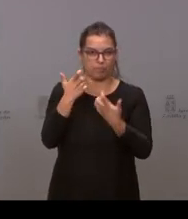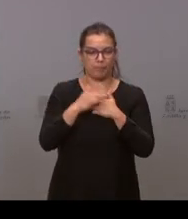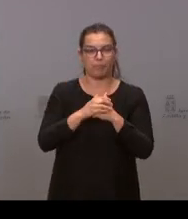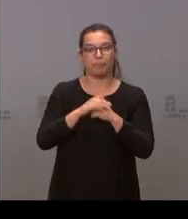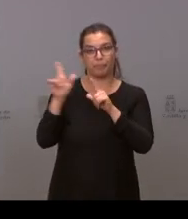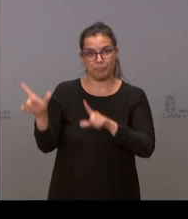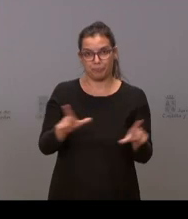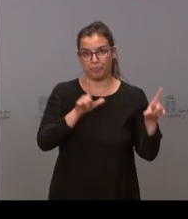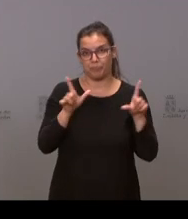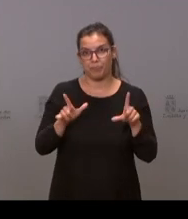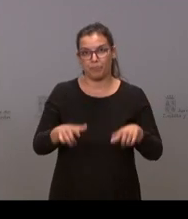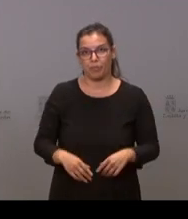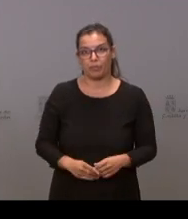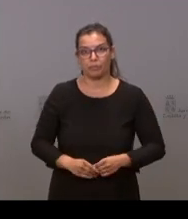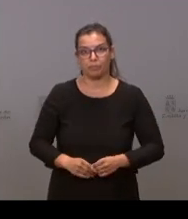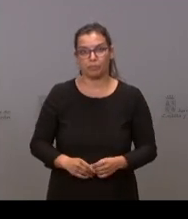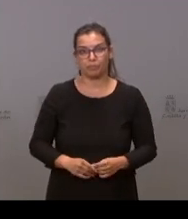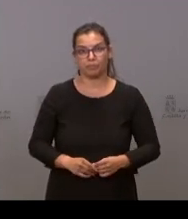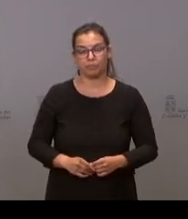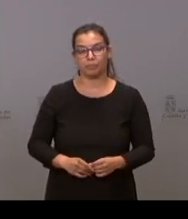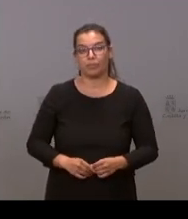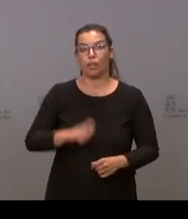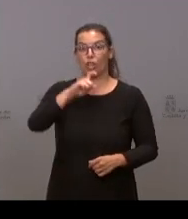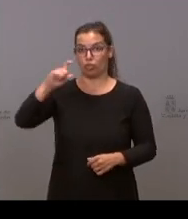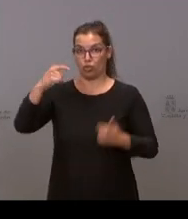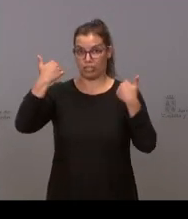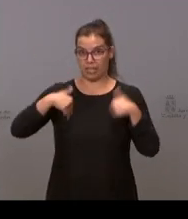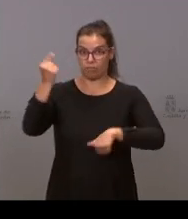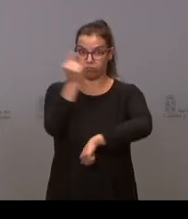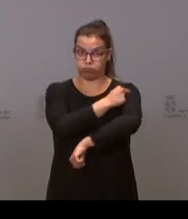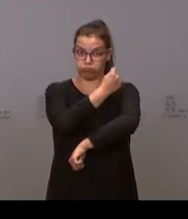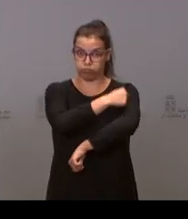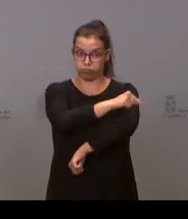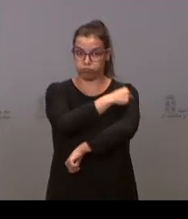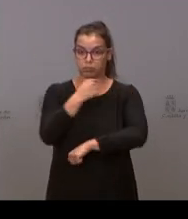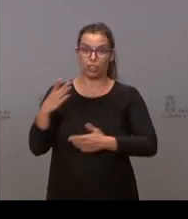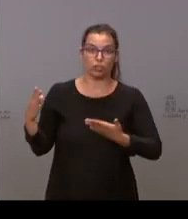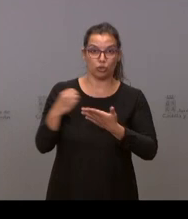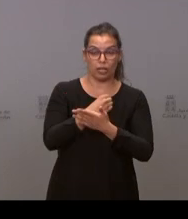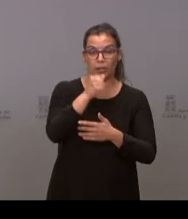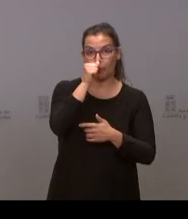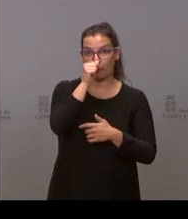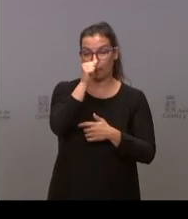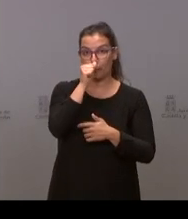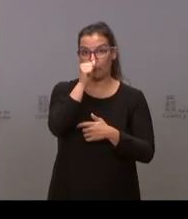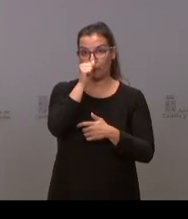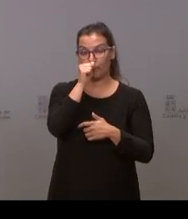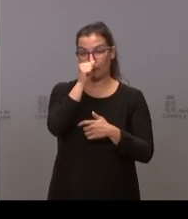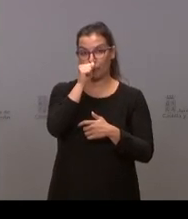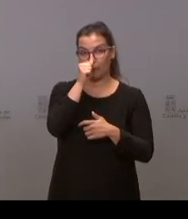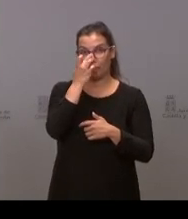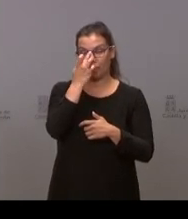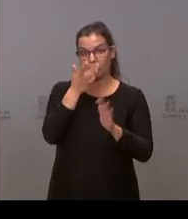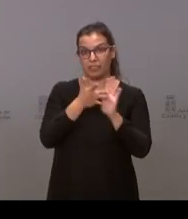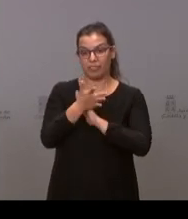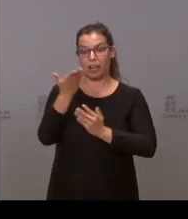diapositiva. Las dosis suministradas, partidas por la población total a vacunar, nos colocan